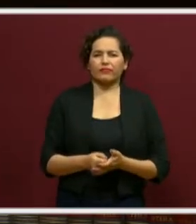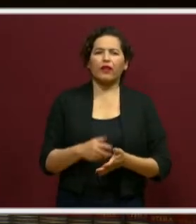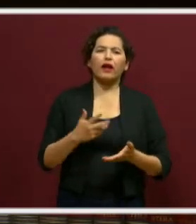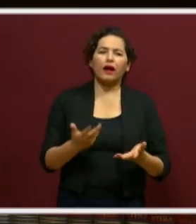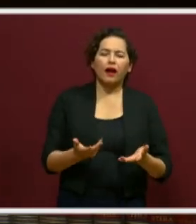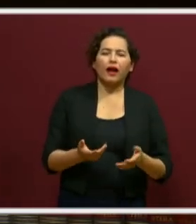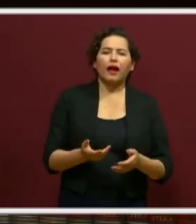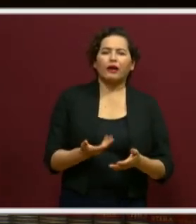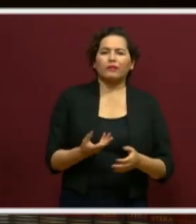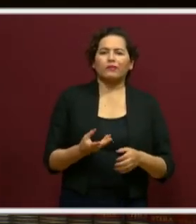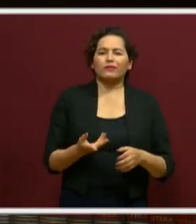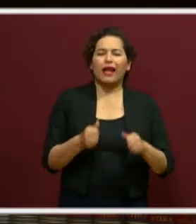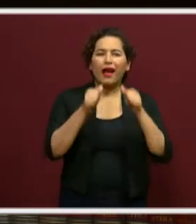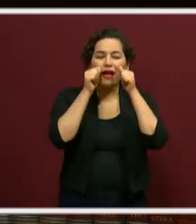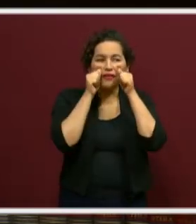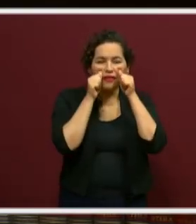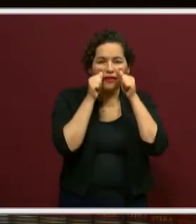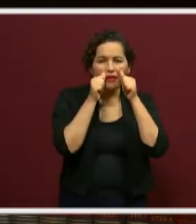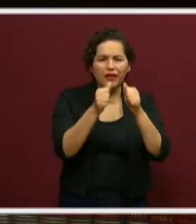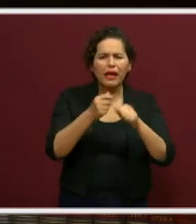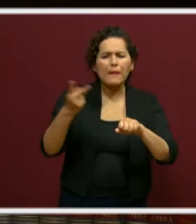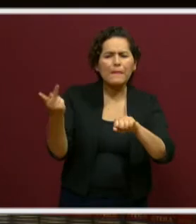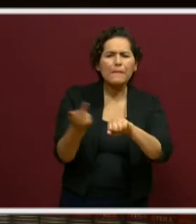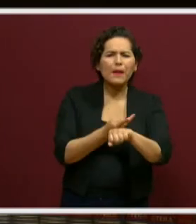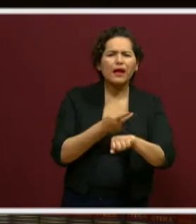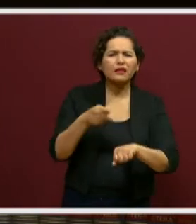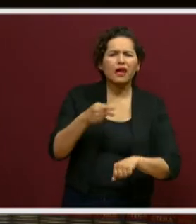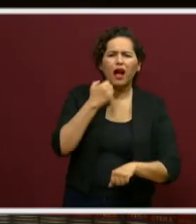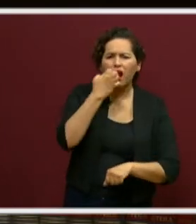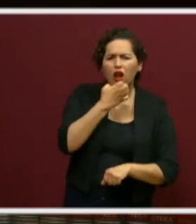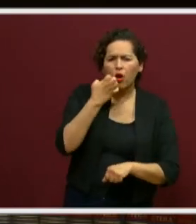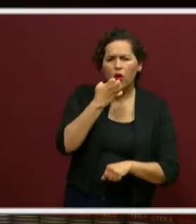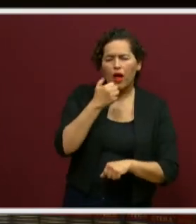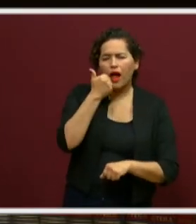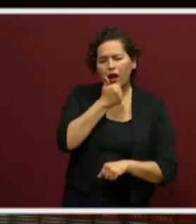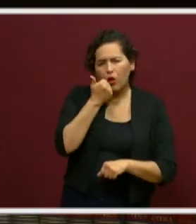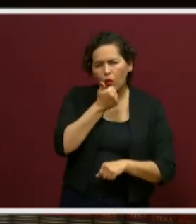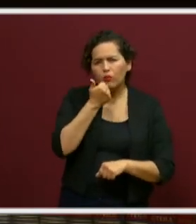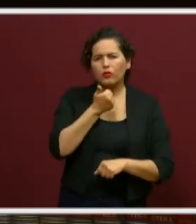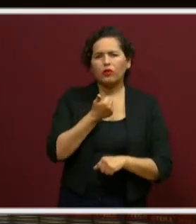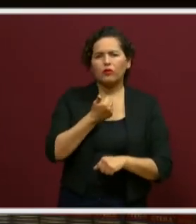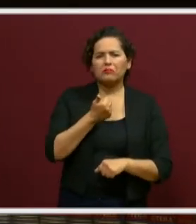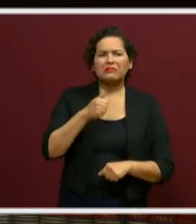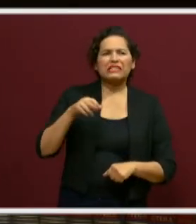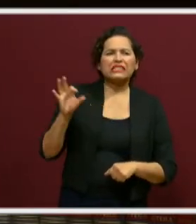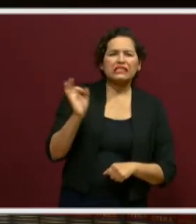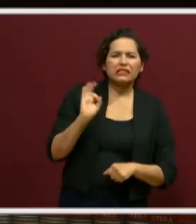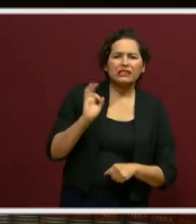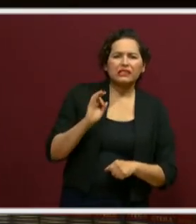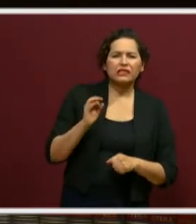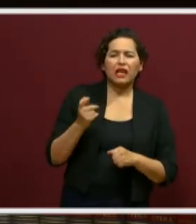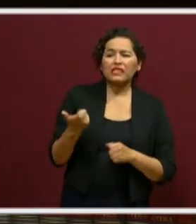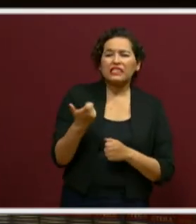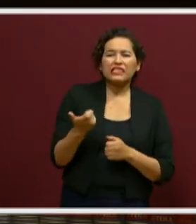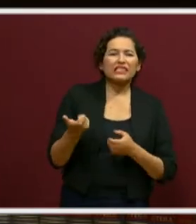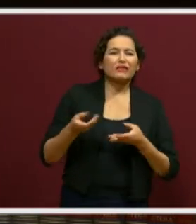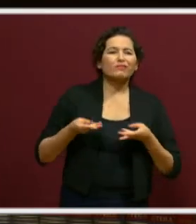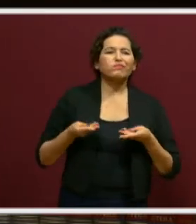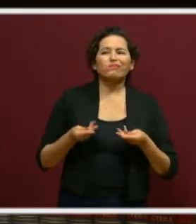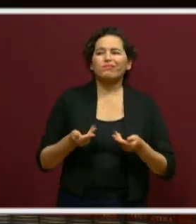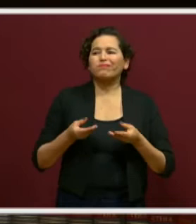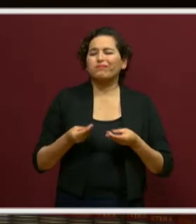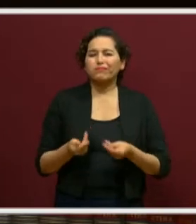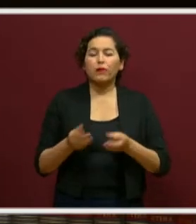en las circunstancias que vivían los alumnos. Si fue una causa económica, si fue una causa de salud familiar